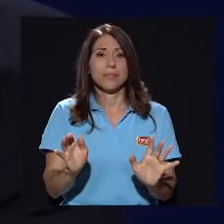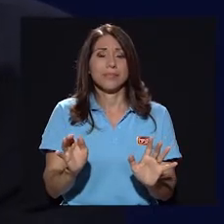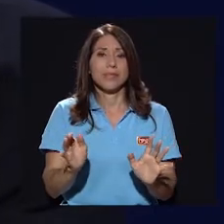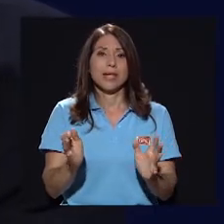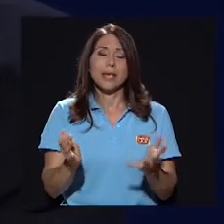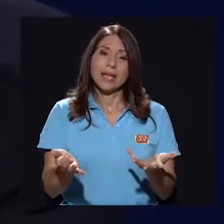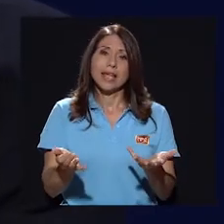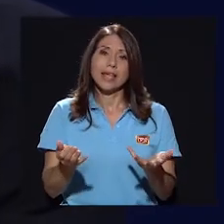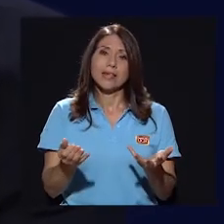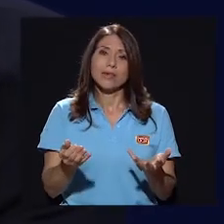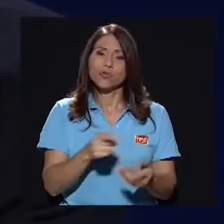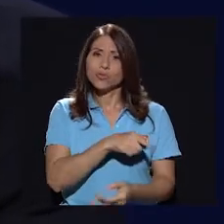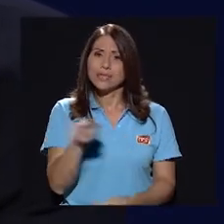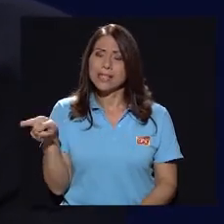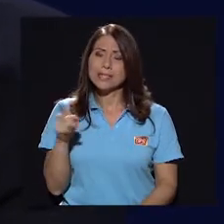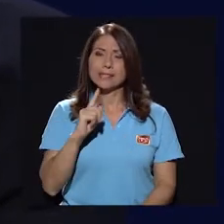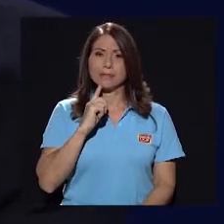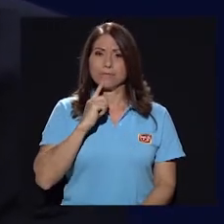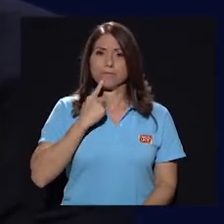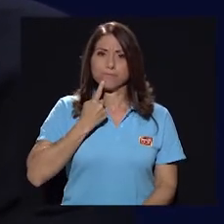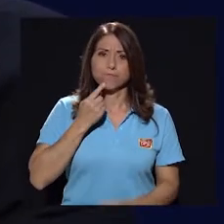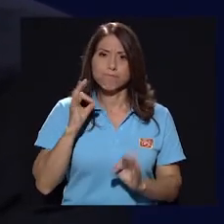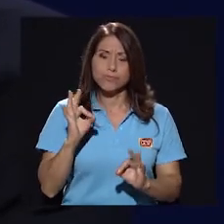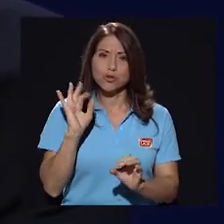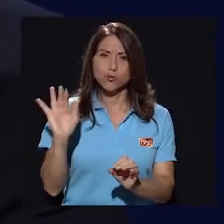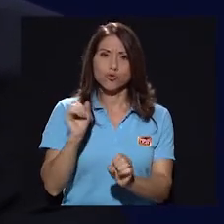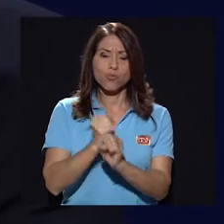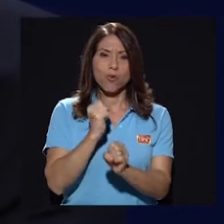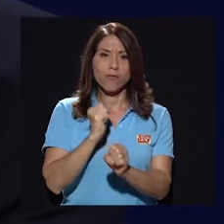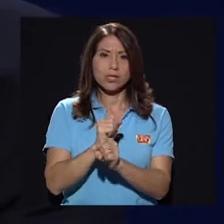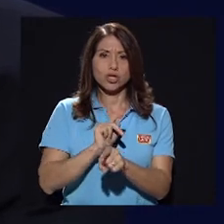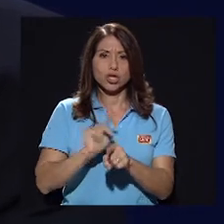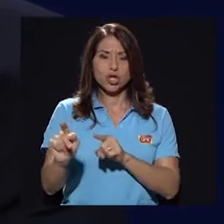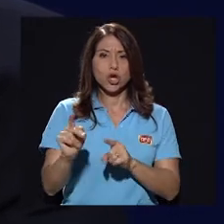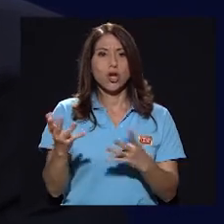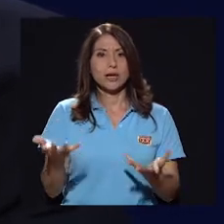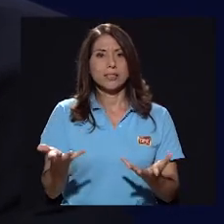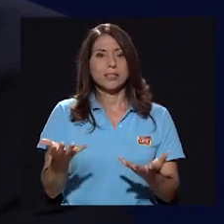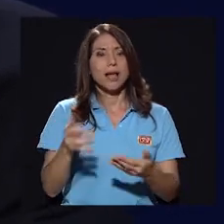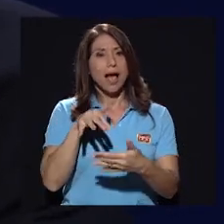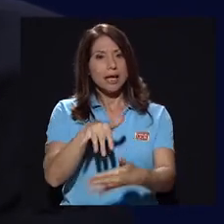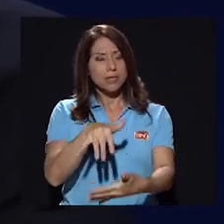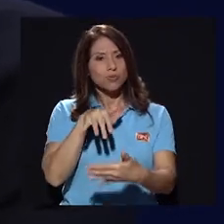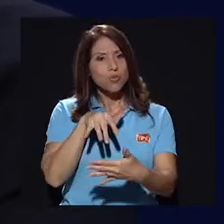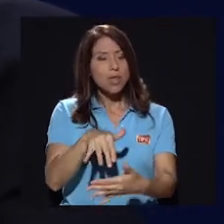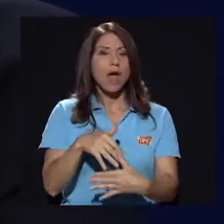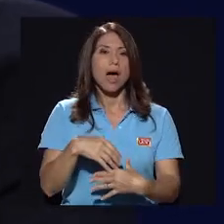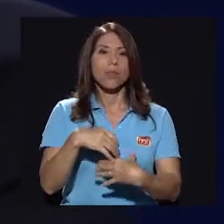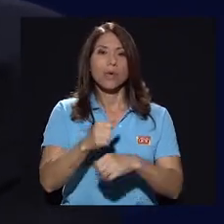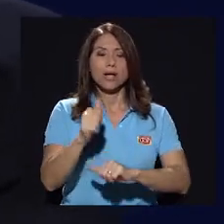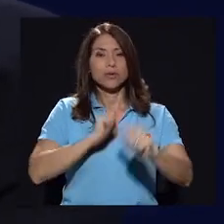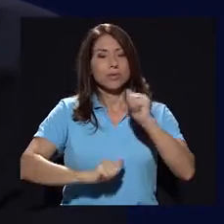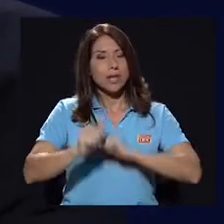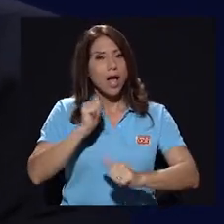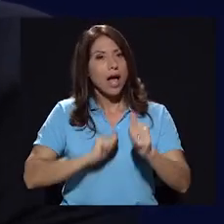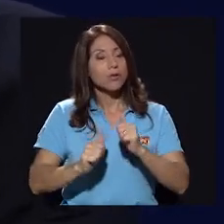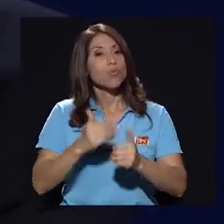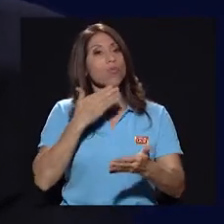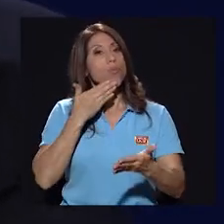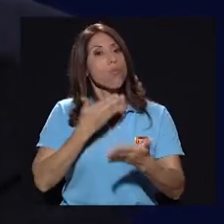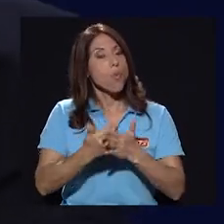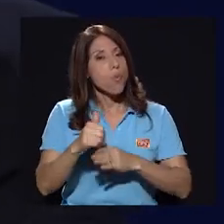digamos, se han tomado muy en serio sus profesiones, ¿verdad? Han estudiado, han hecho teatro,